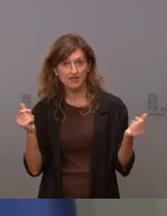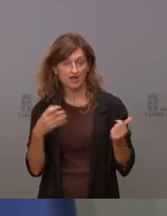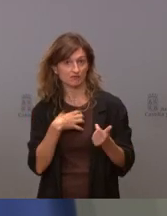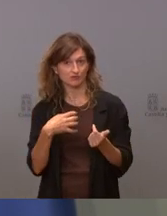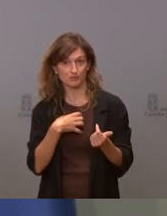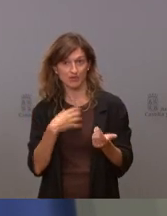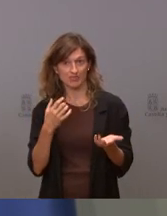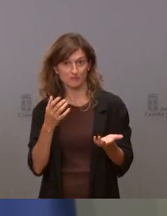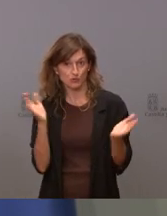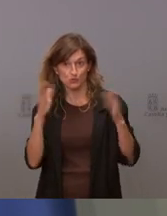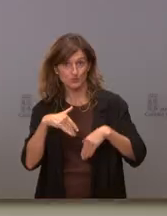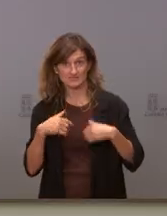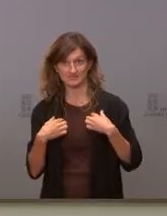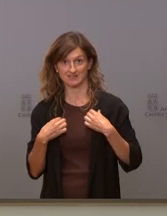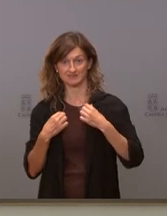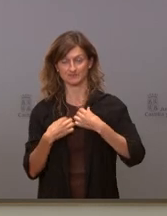cortas.